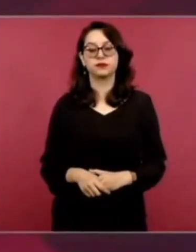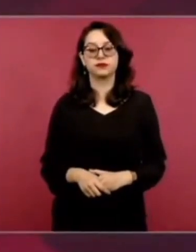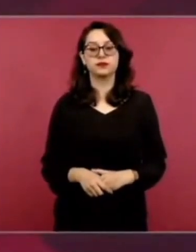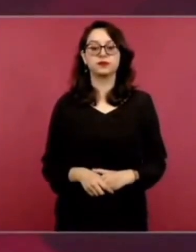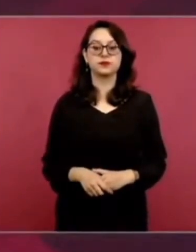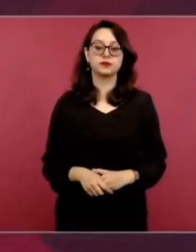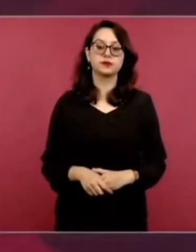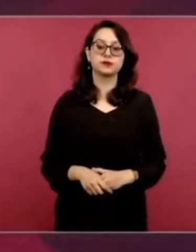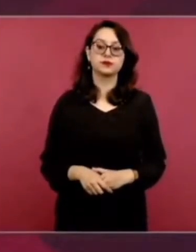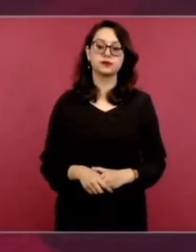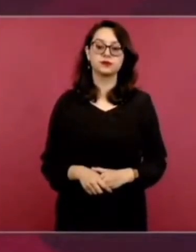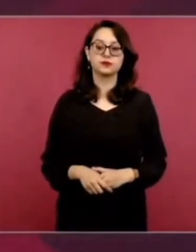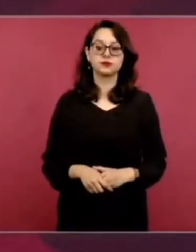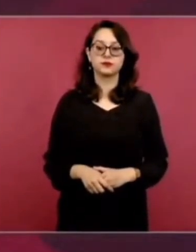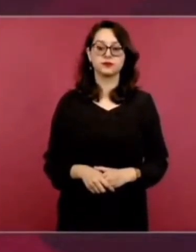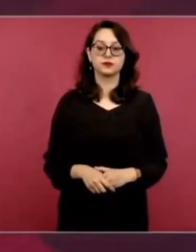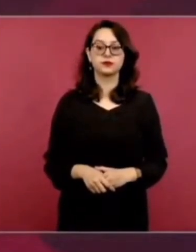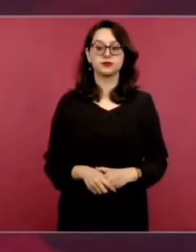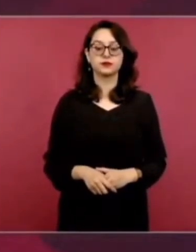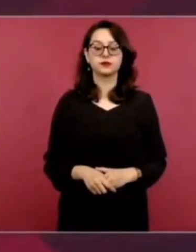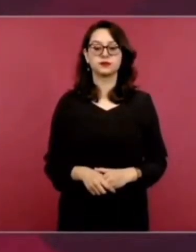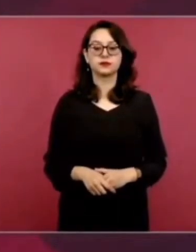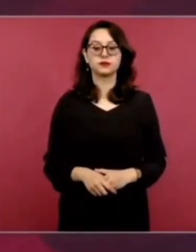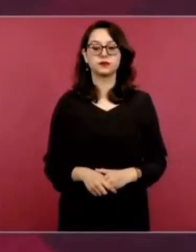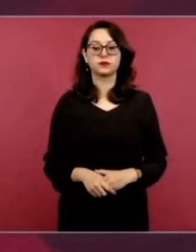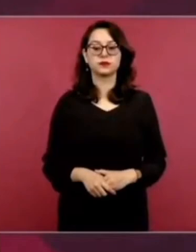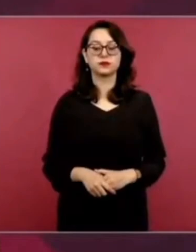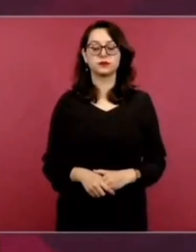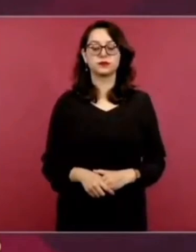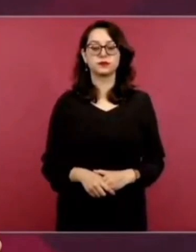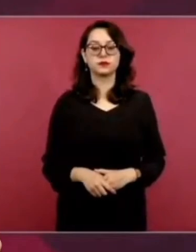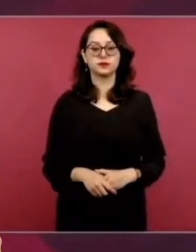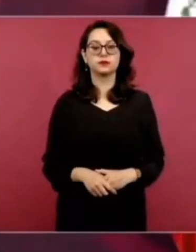les quiero compartir eso.